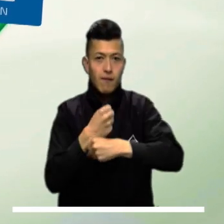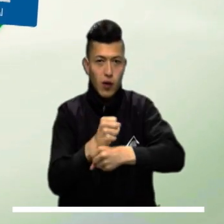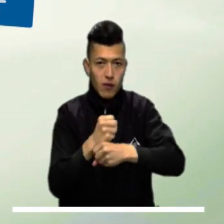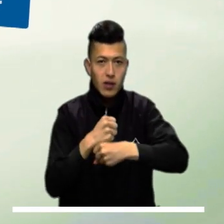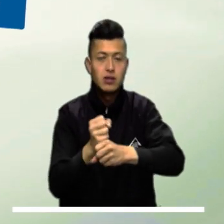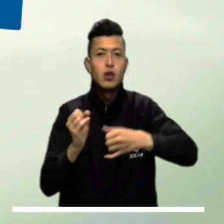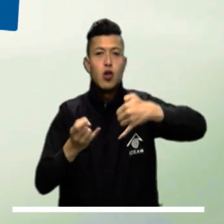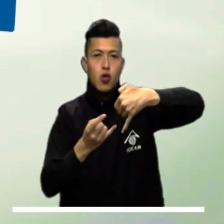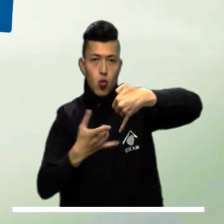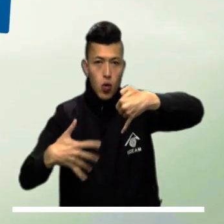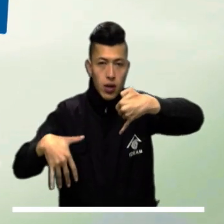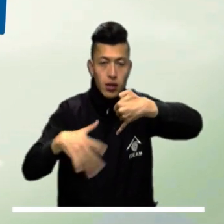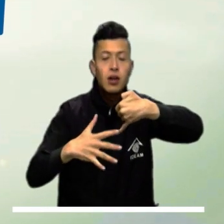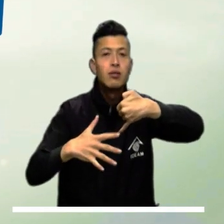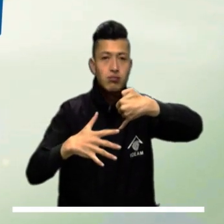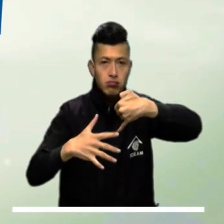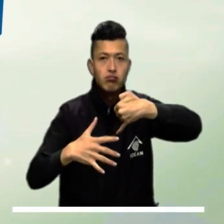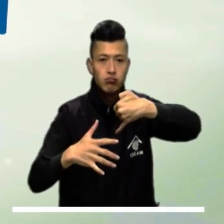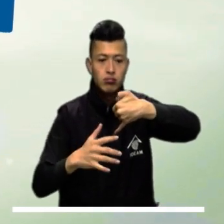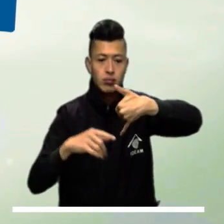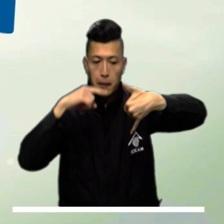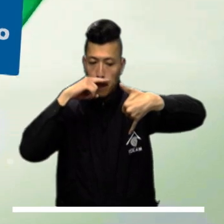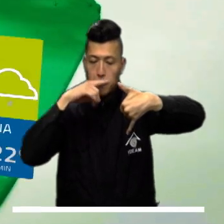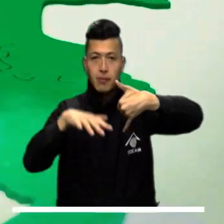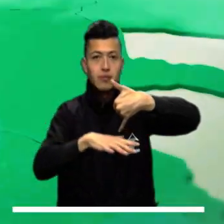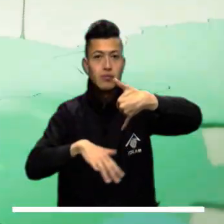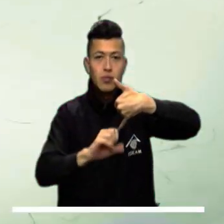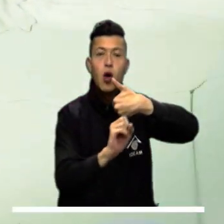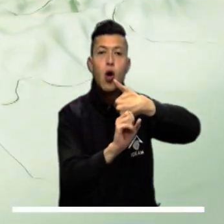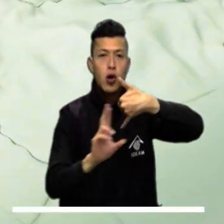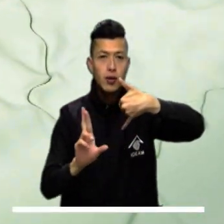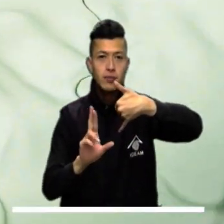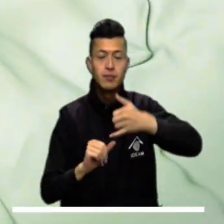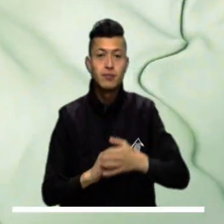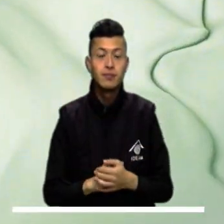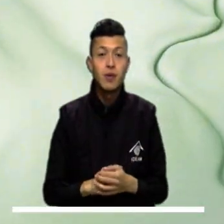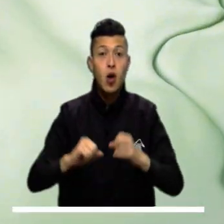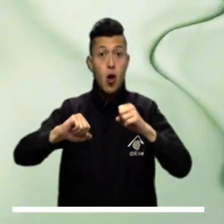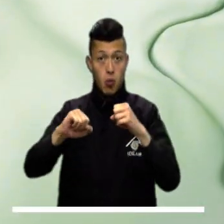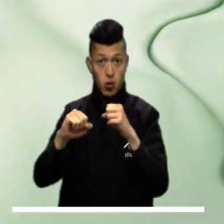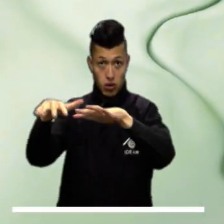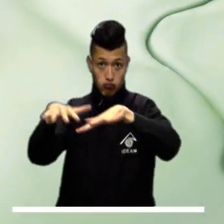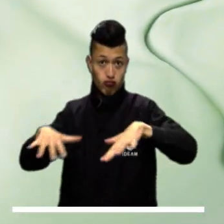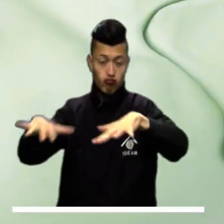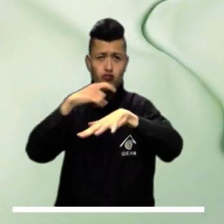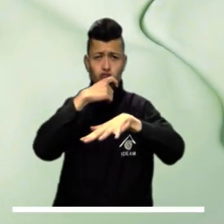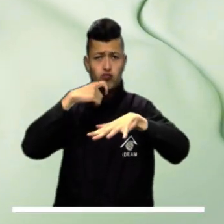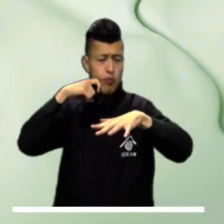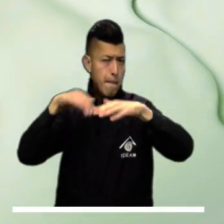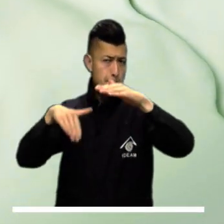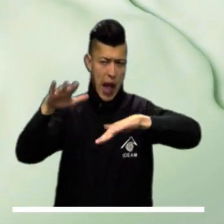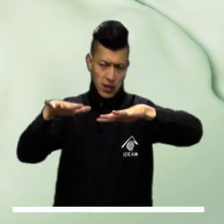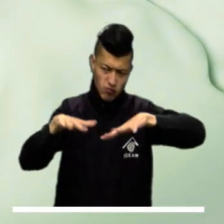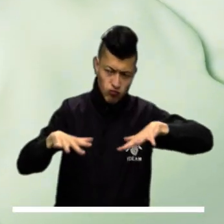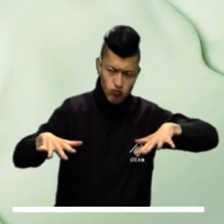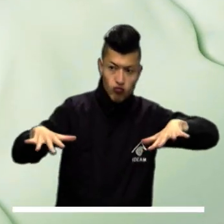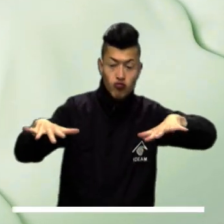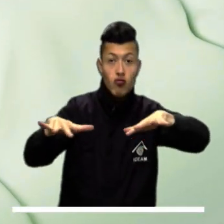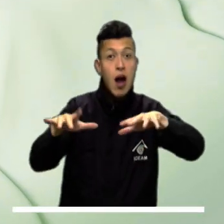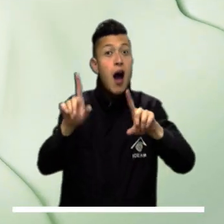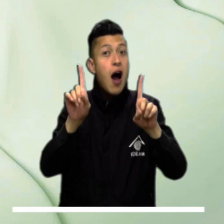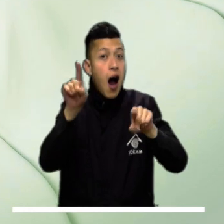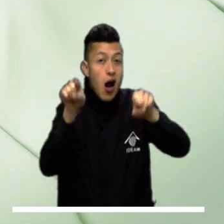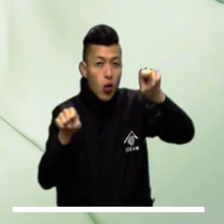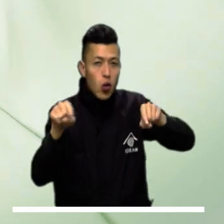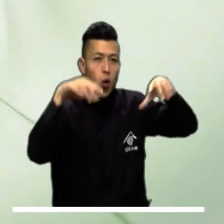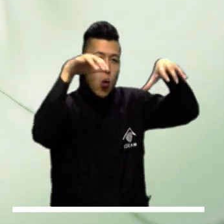los cuales pueden traer lluvias sobre Baupés, Cualmía y Oriente y Piedemonte de Amazonas. En Bogotá, aunque se estima tiempo seco